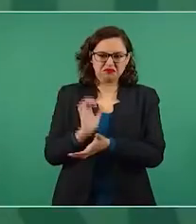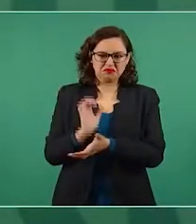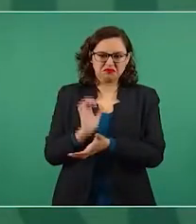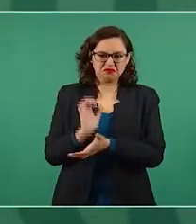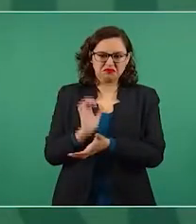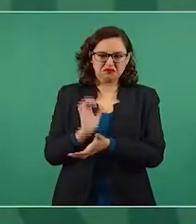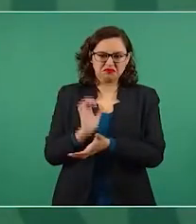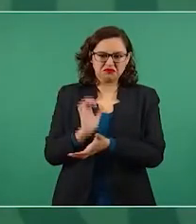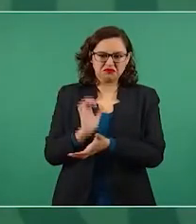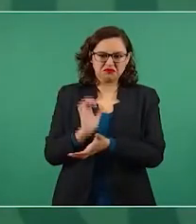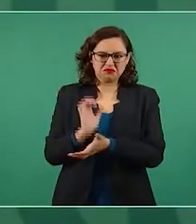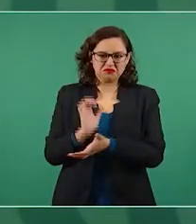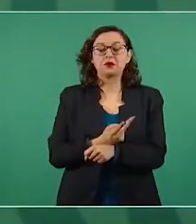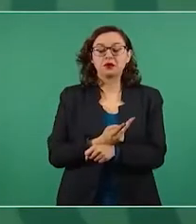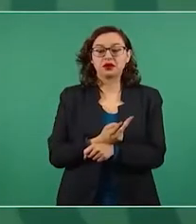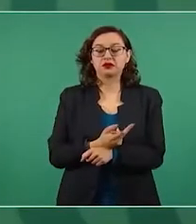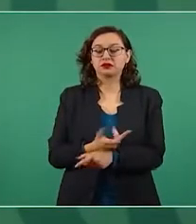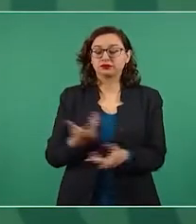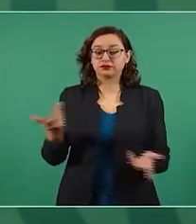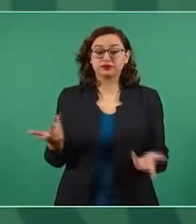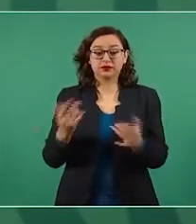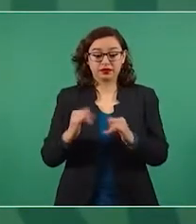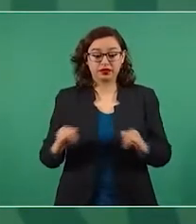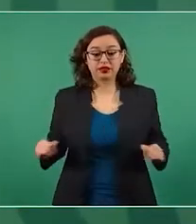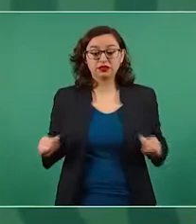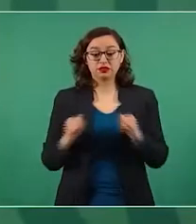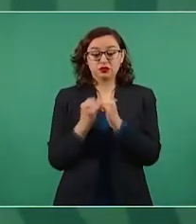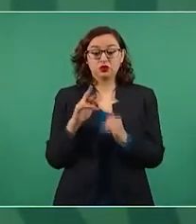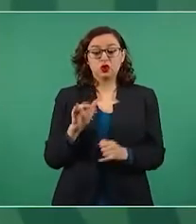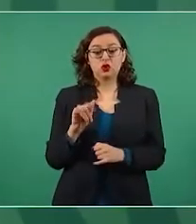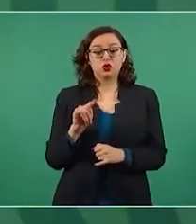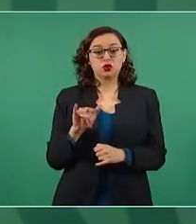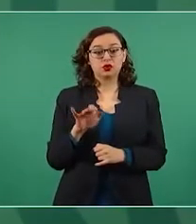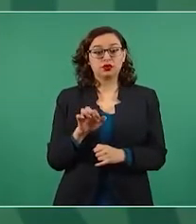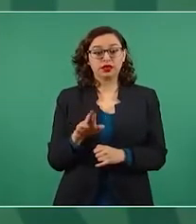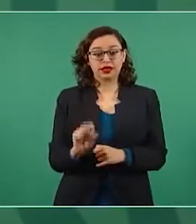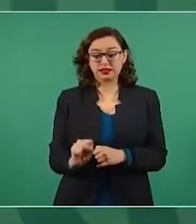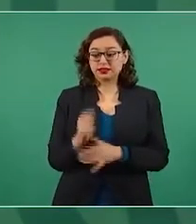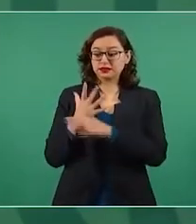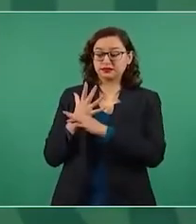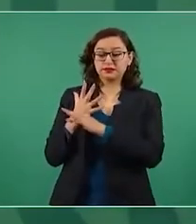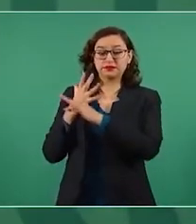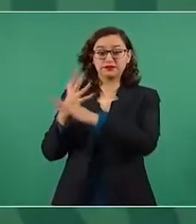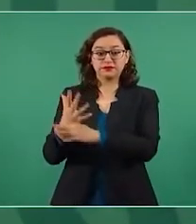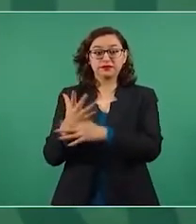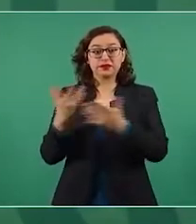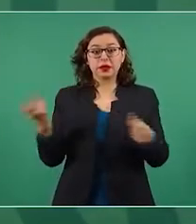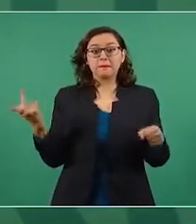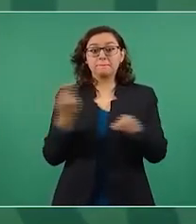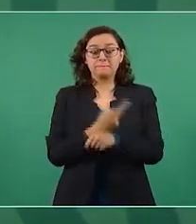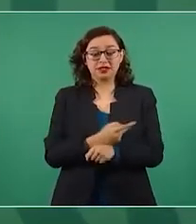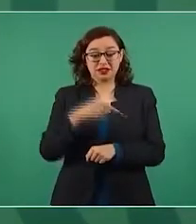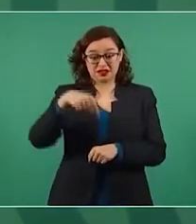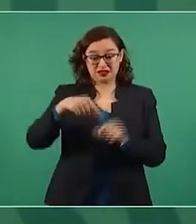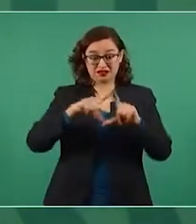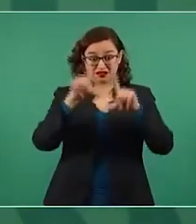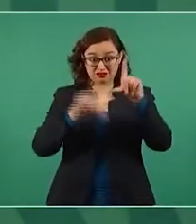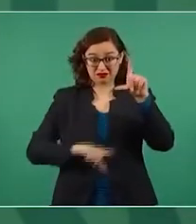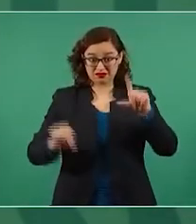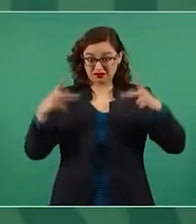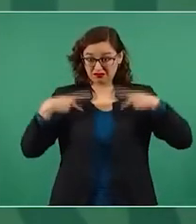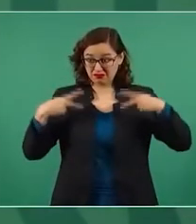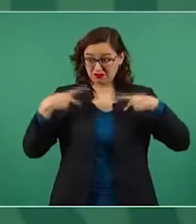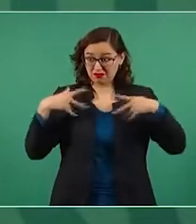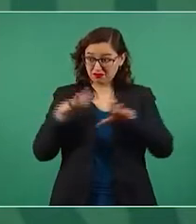más reciente reporte del Instituto Reuters, arroja que México se encuentra en el nivel más bajo de confianza hacia los medios de comunicación